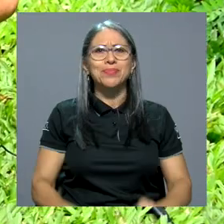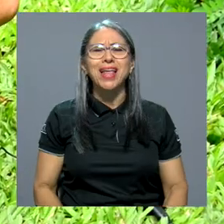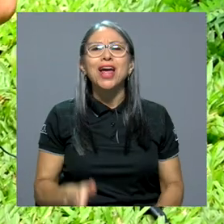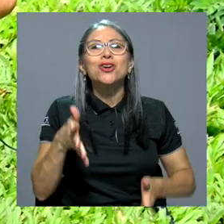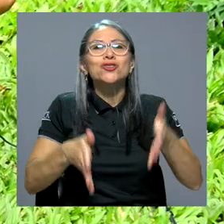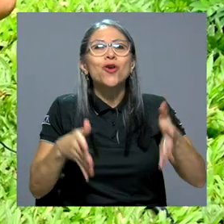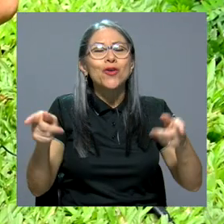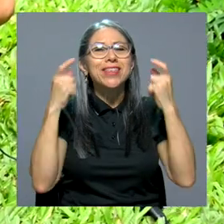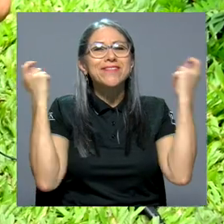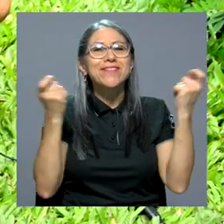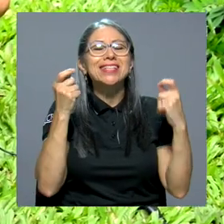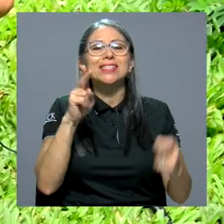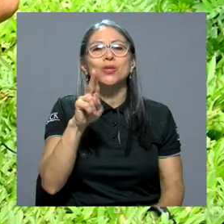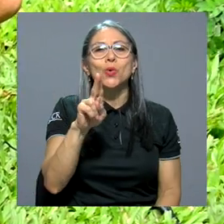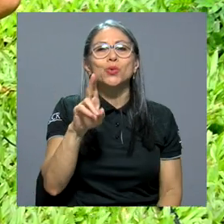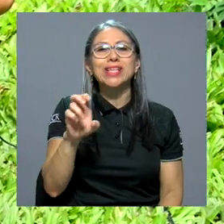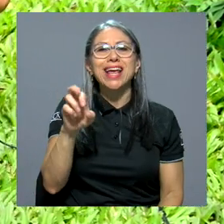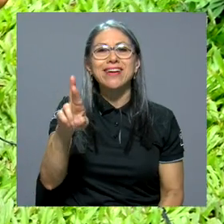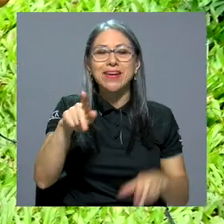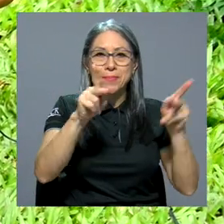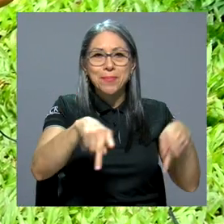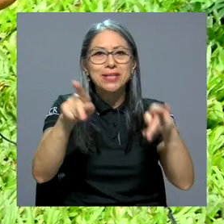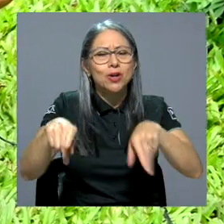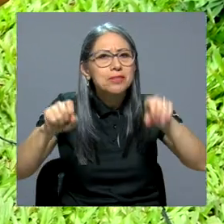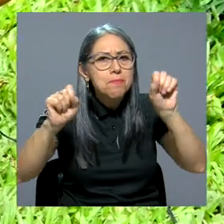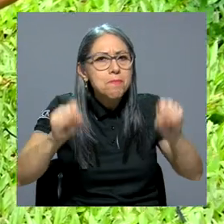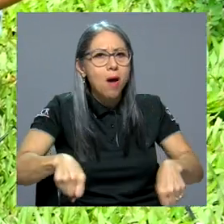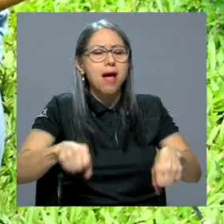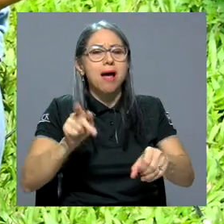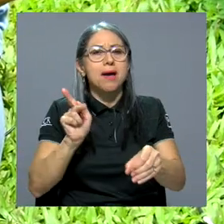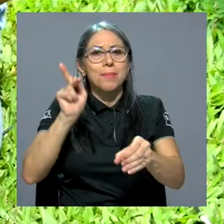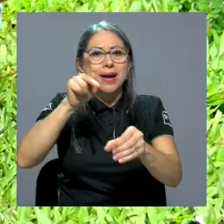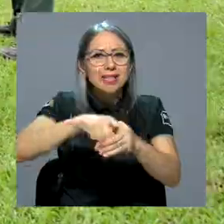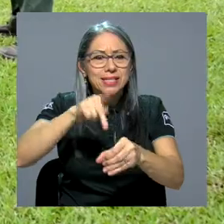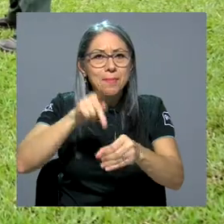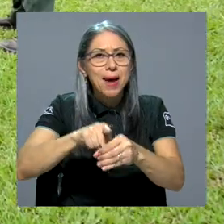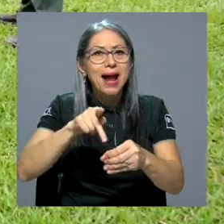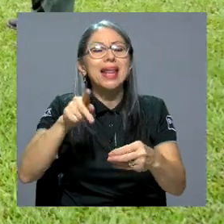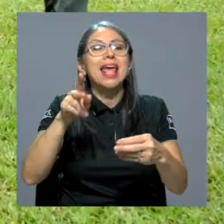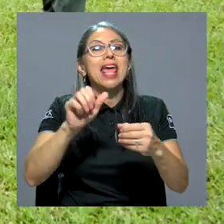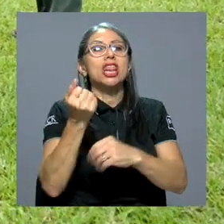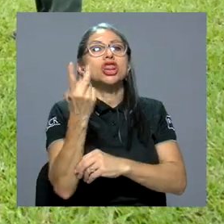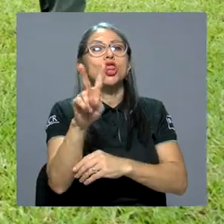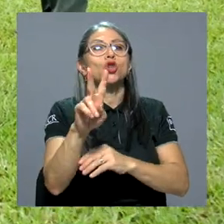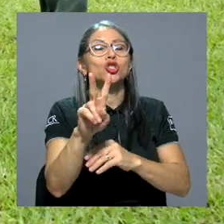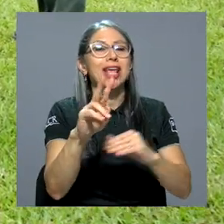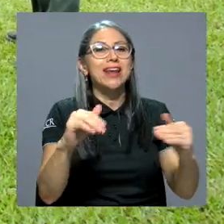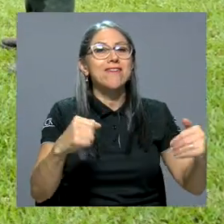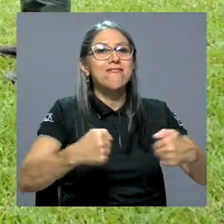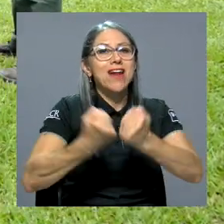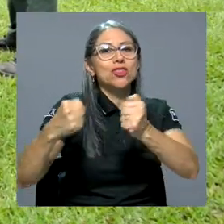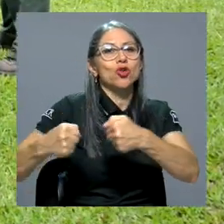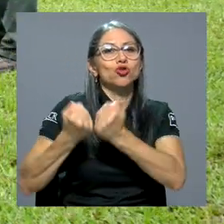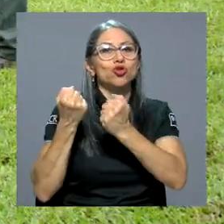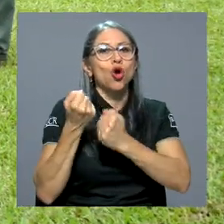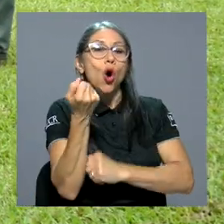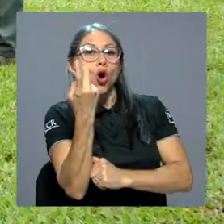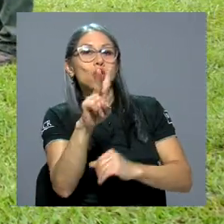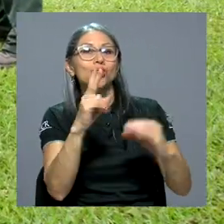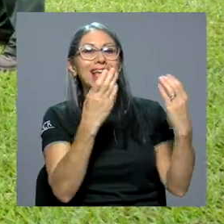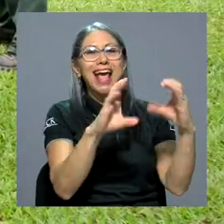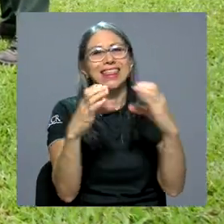En RobotyFest UCR, las personas tienen la posibilidad de participar en 12 retos o categorías diferentes.